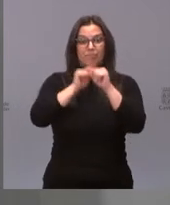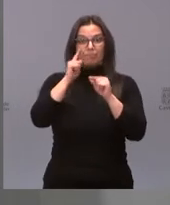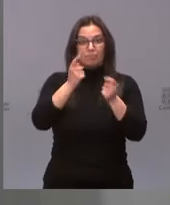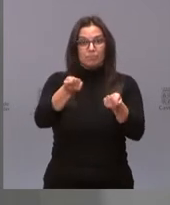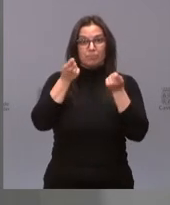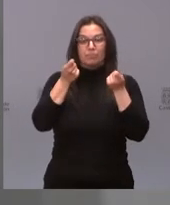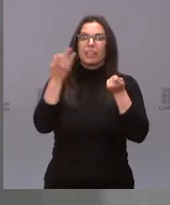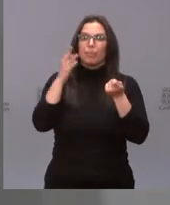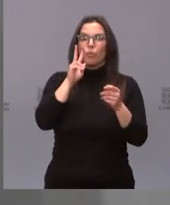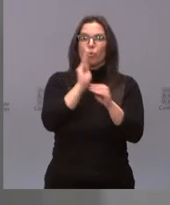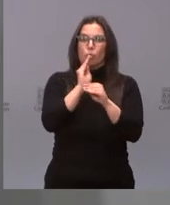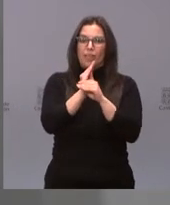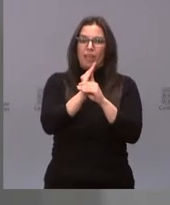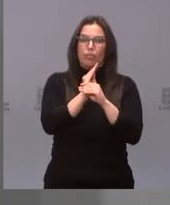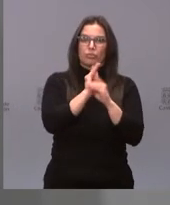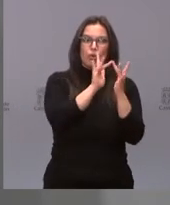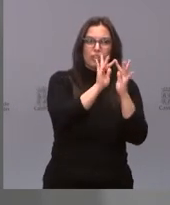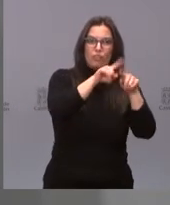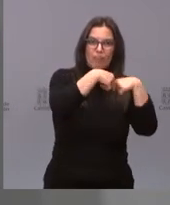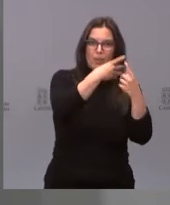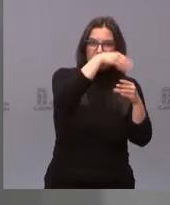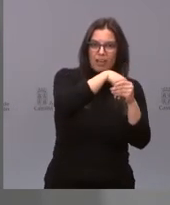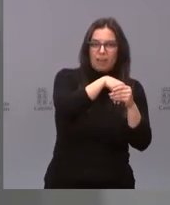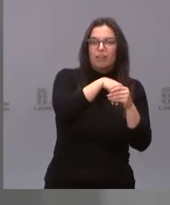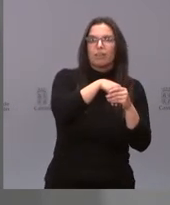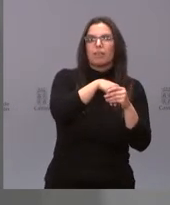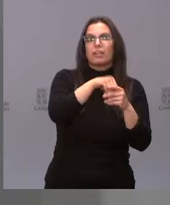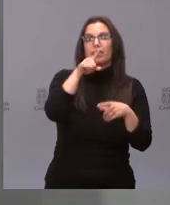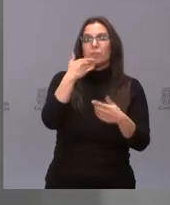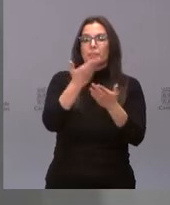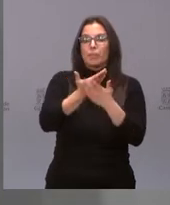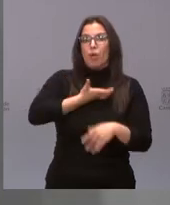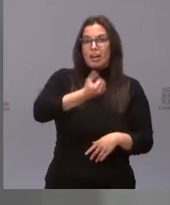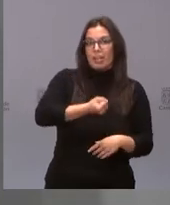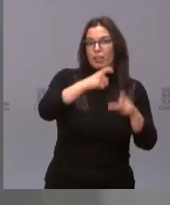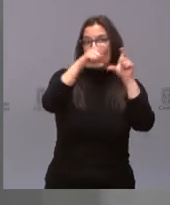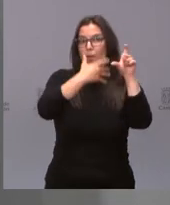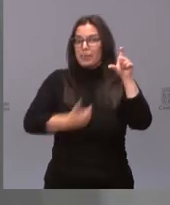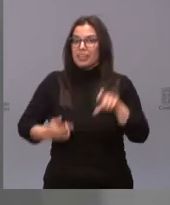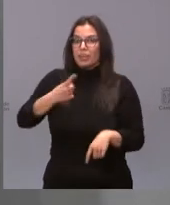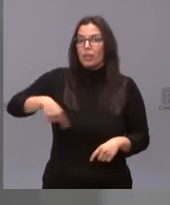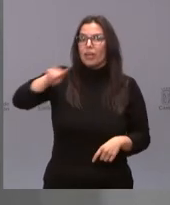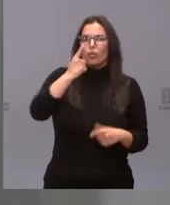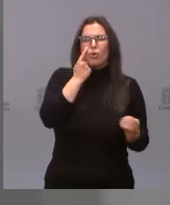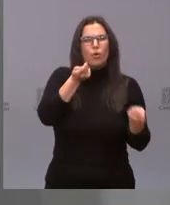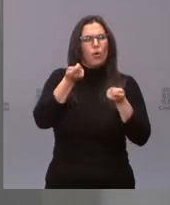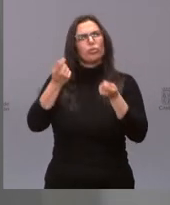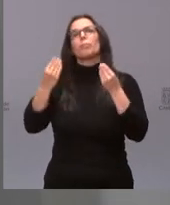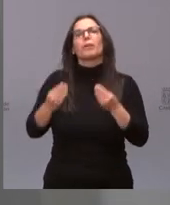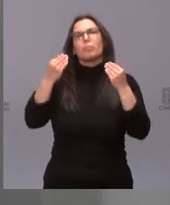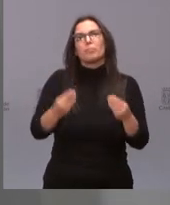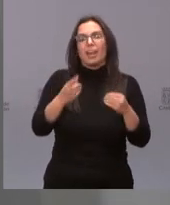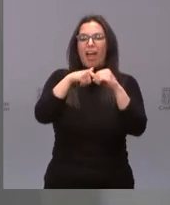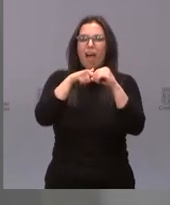tener cuidado con esas reuniones intrafamiliares y también pedimos a los alcaldes y empresarios que mantengan un estricto control de los